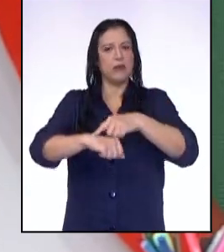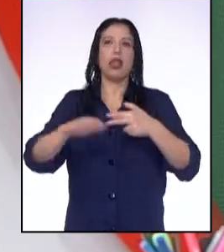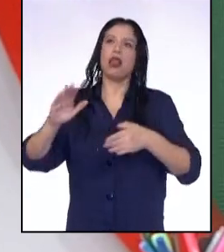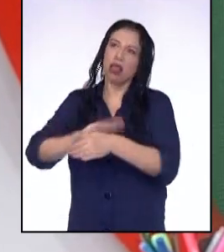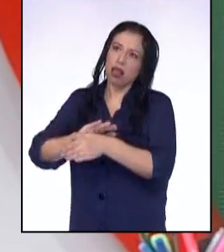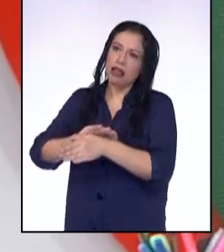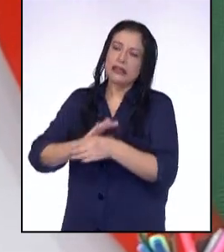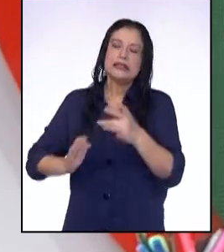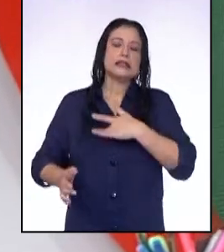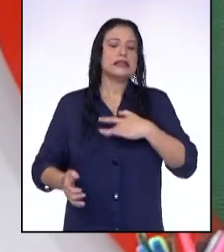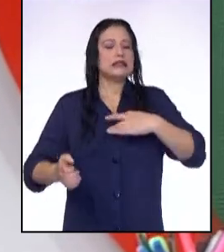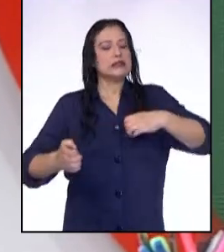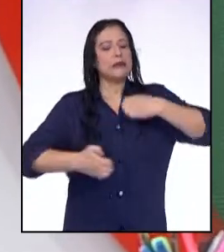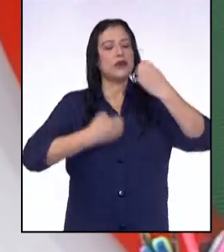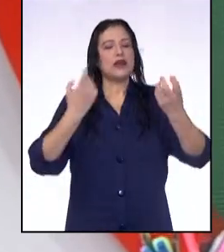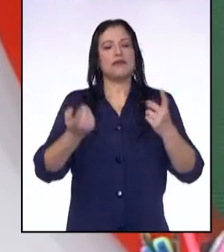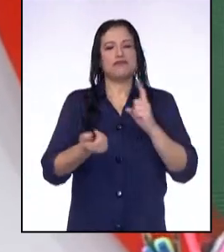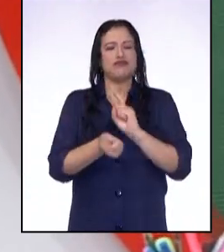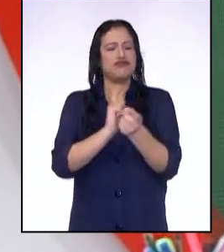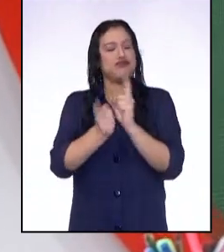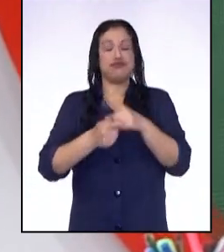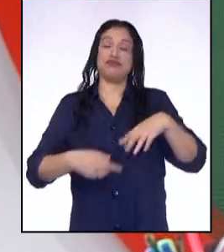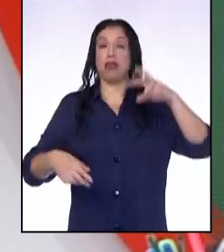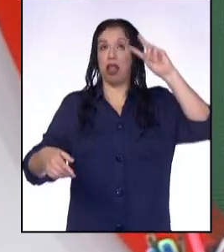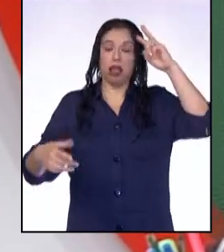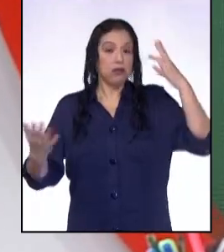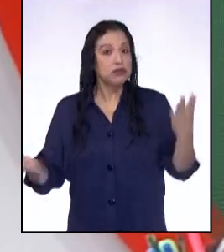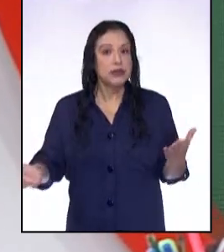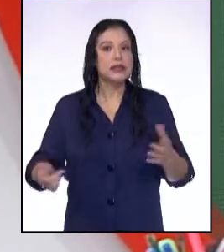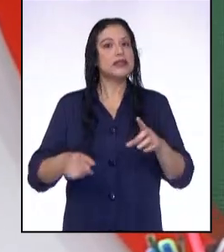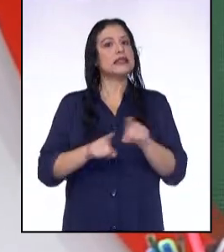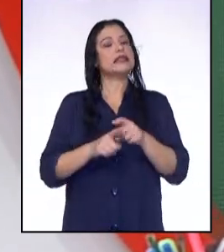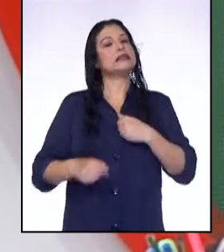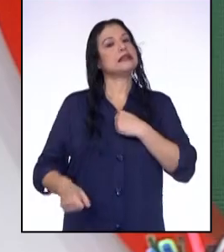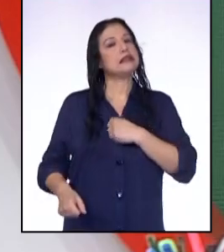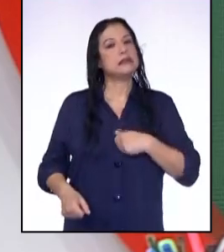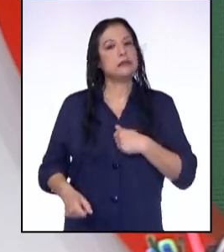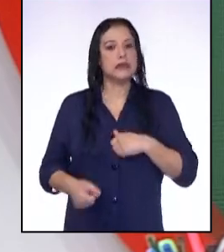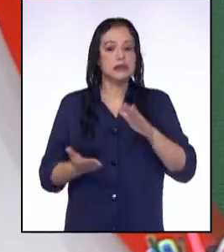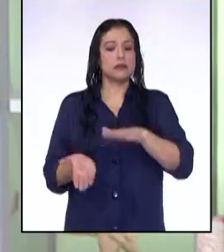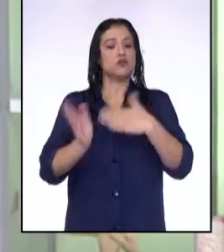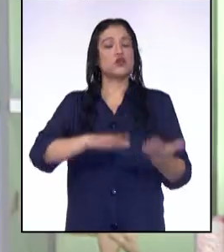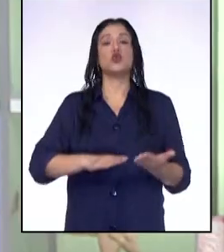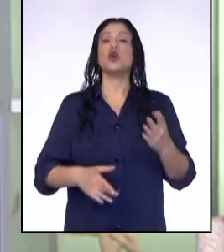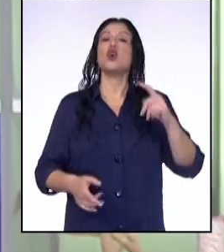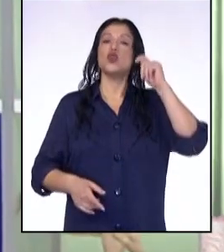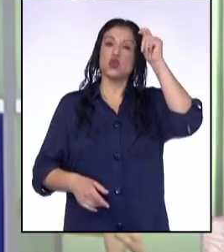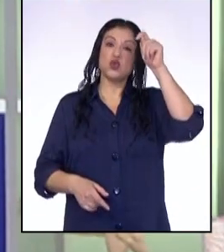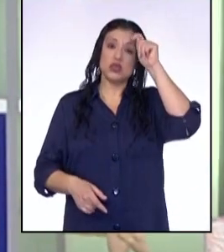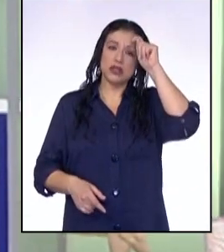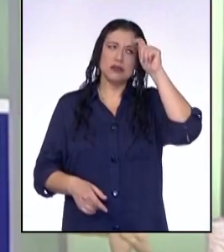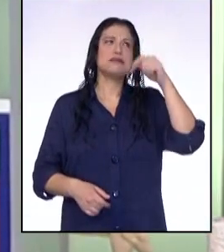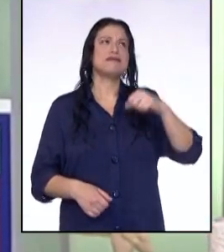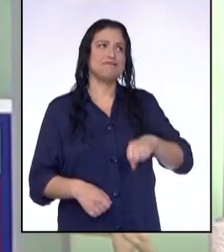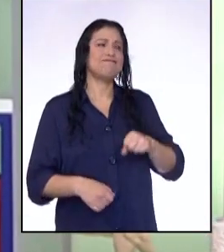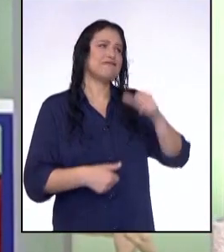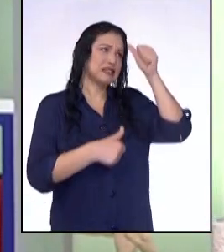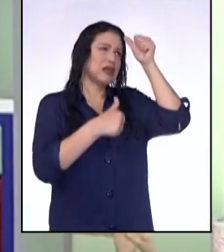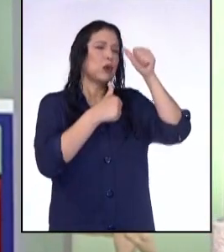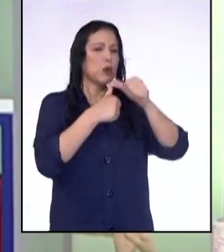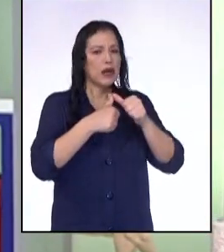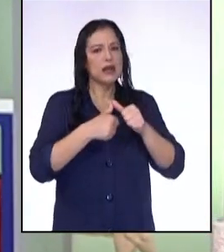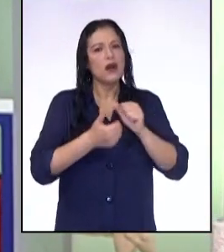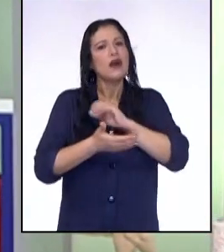ha sentido que sus emociones han sido muy confusas y que lamentablemente falleció su tío. Claro que lo recuerdo. En las